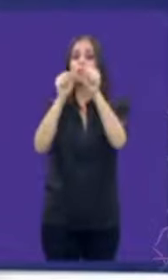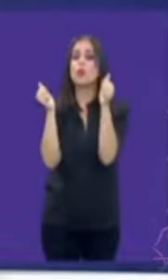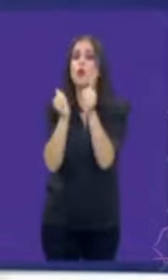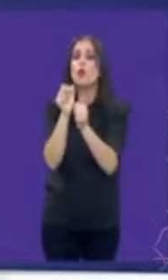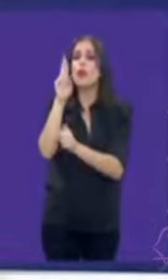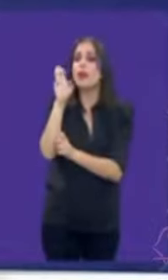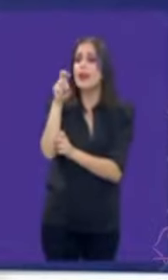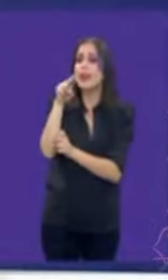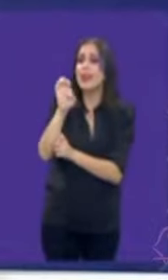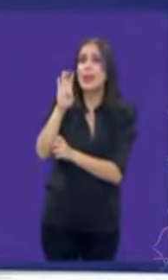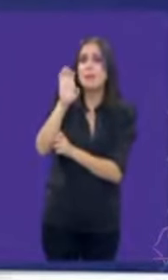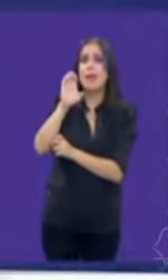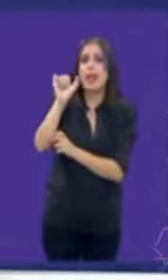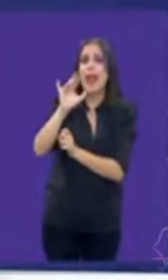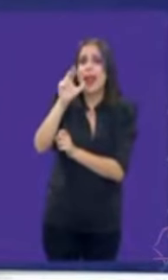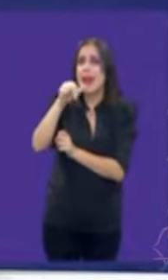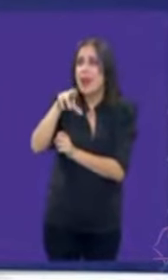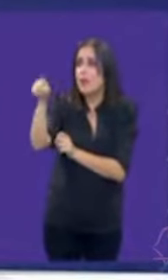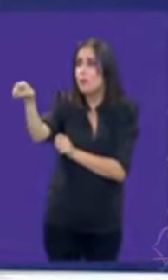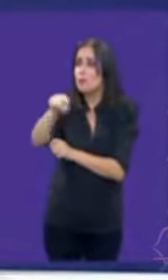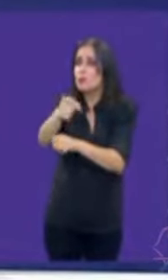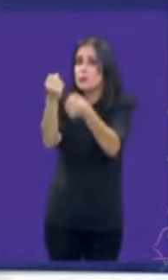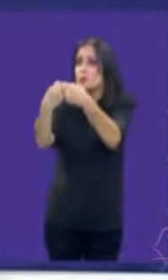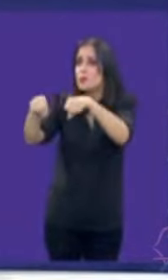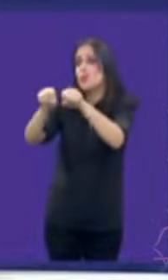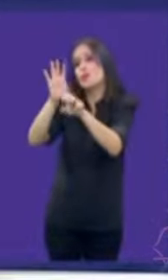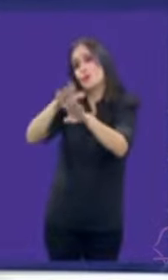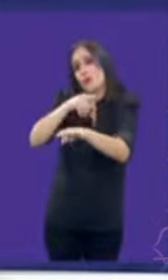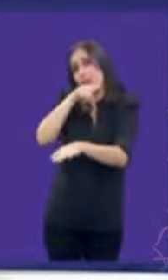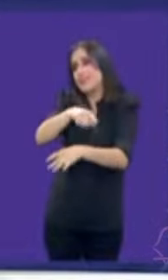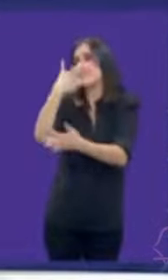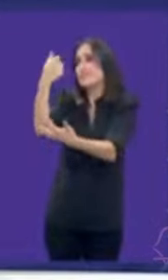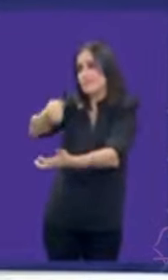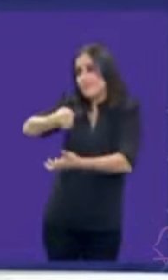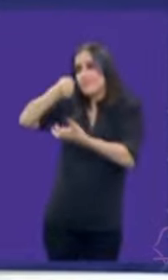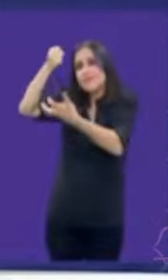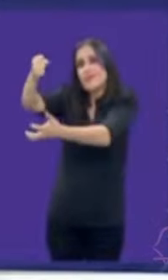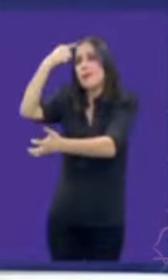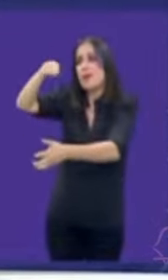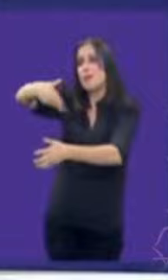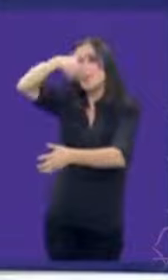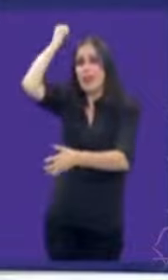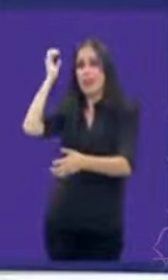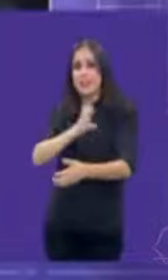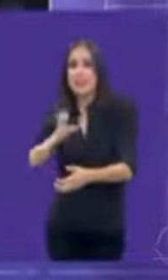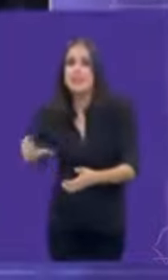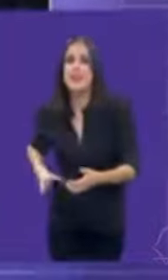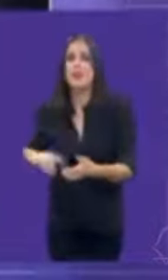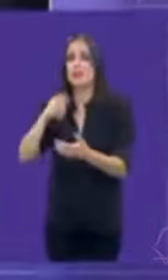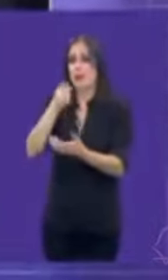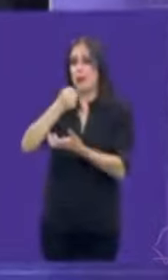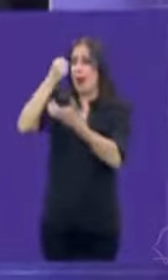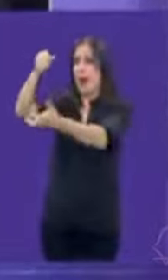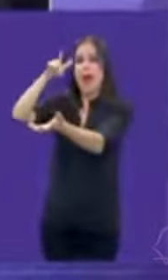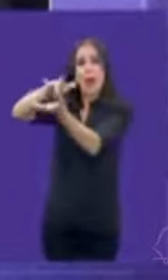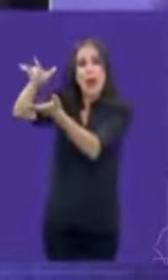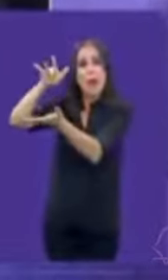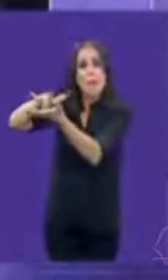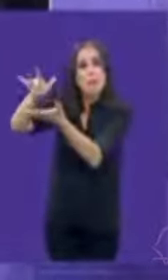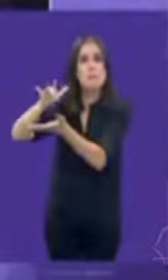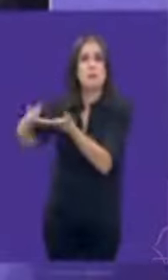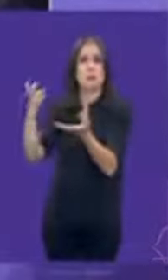Bejarano? Por supuesto, pues es el que te va a financiar la campaña, el que te opera. Ahí está la realidad